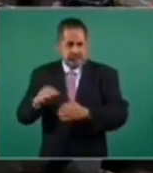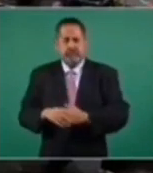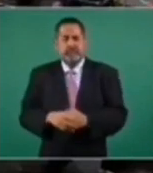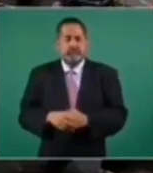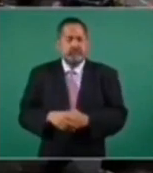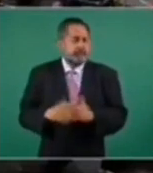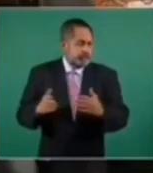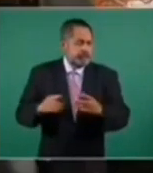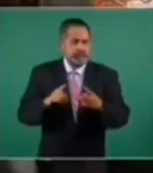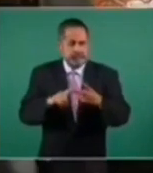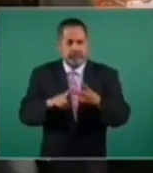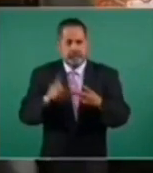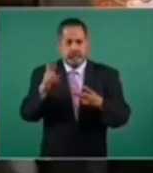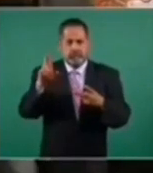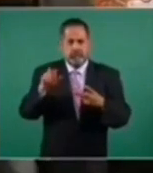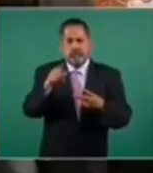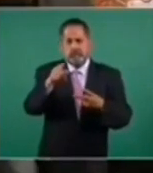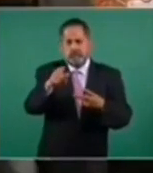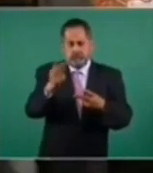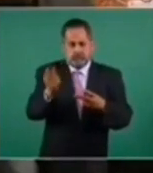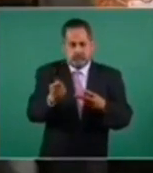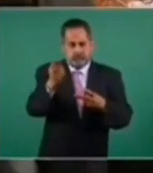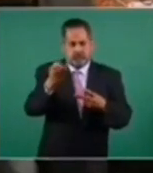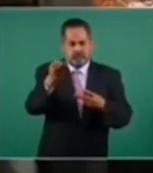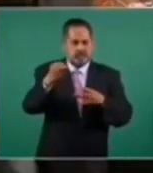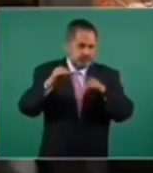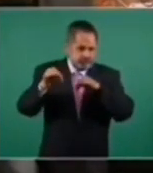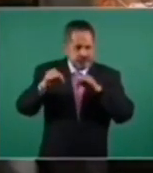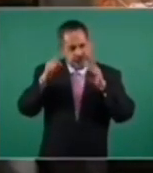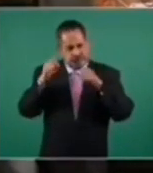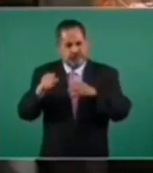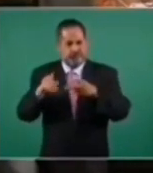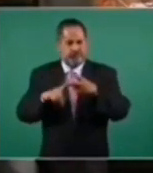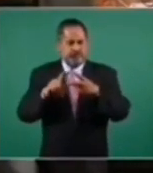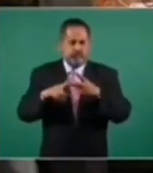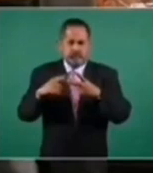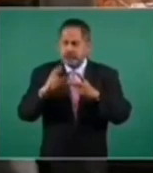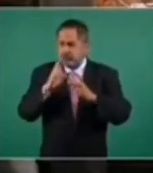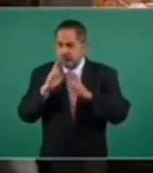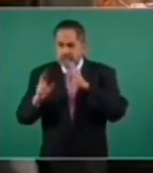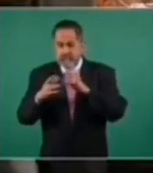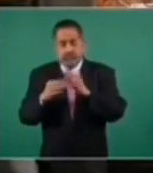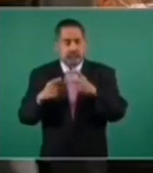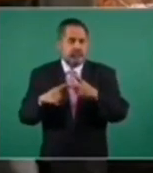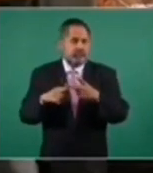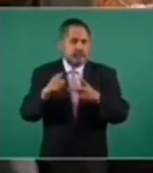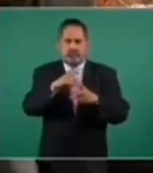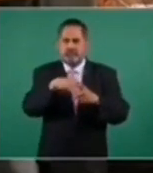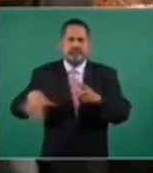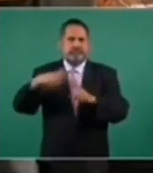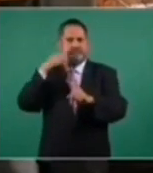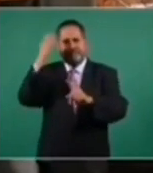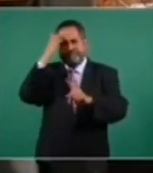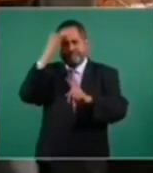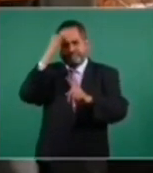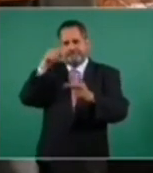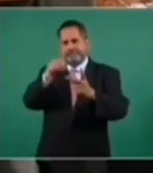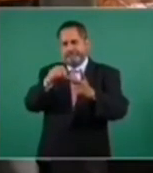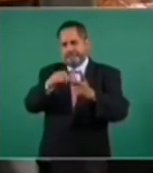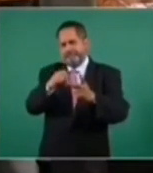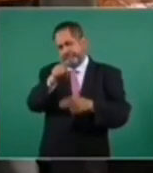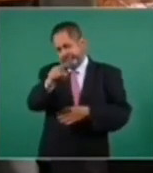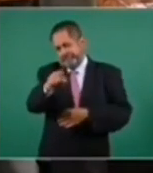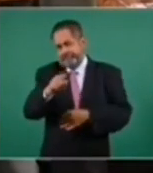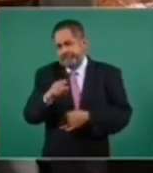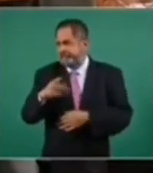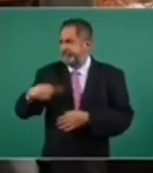doctor, ustedes, pues, por su trabajo y sus resultados, es muy popular y apreciado por,